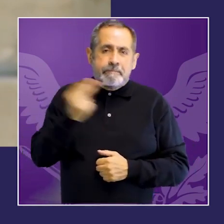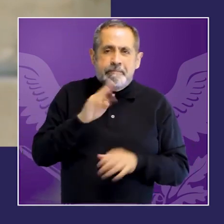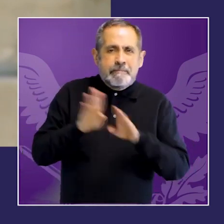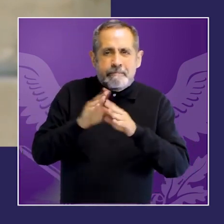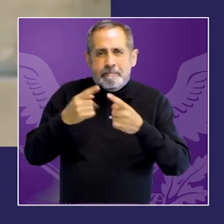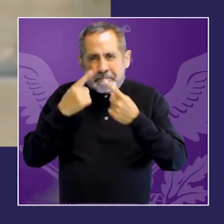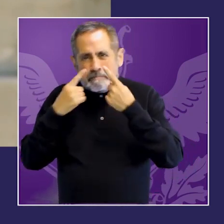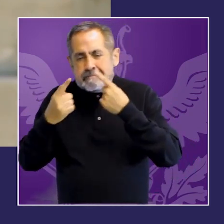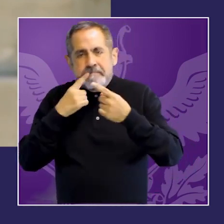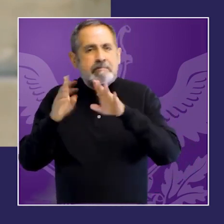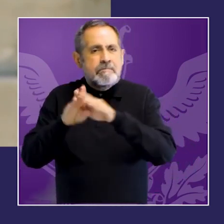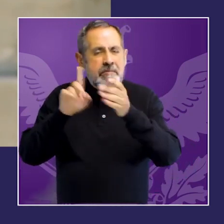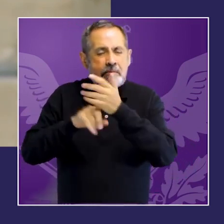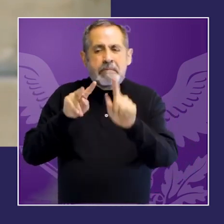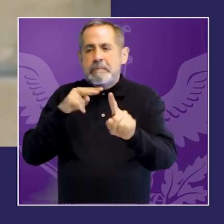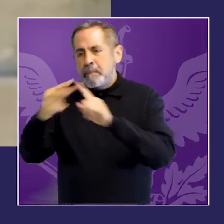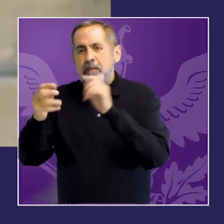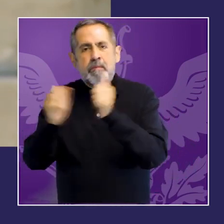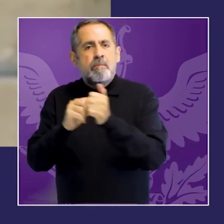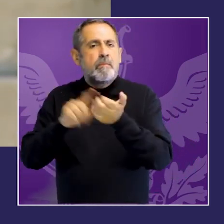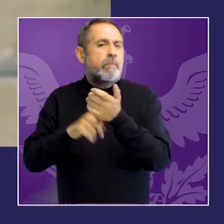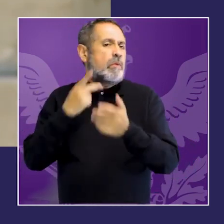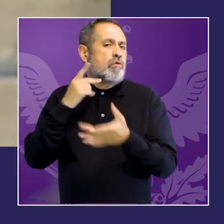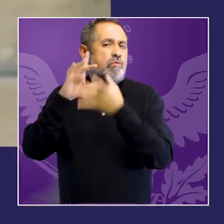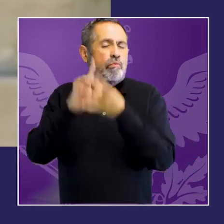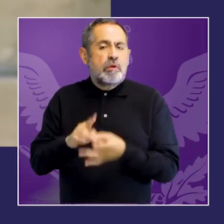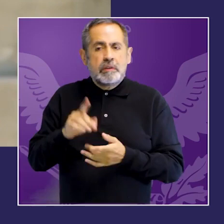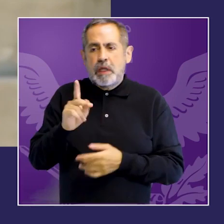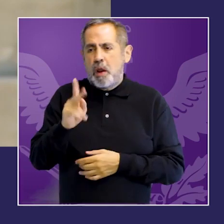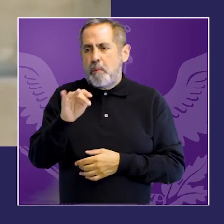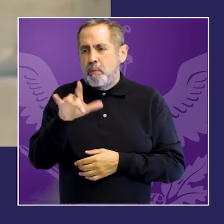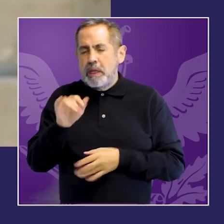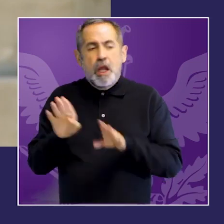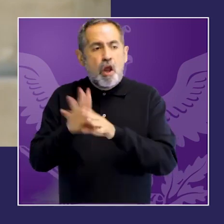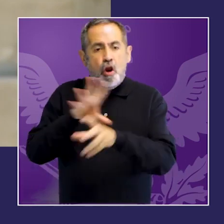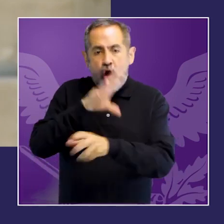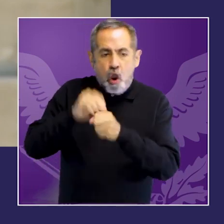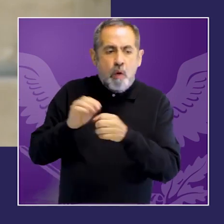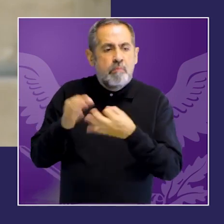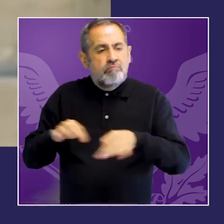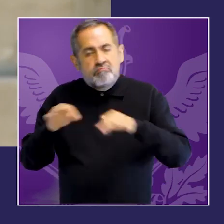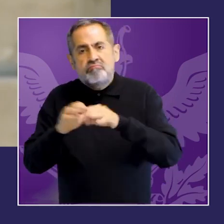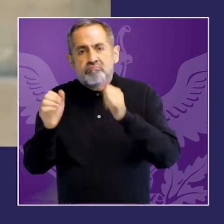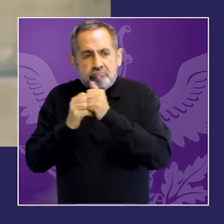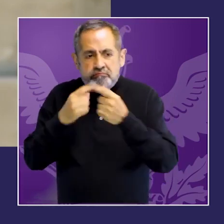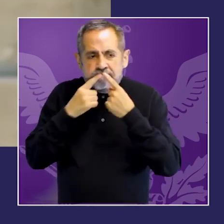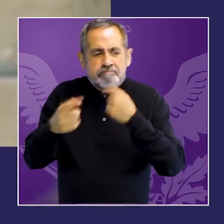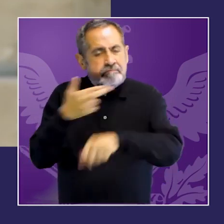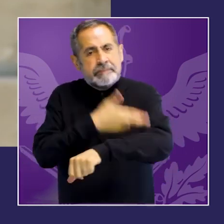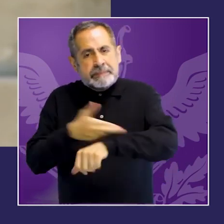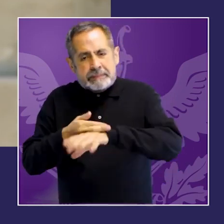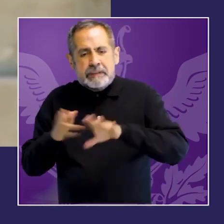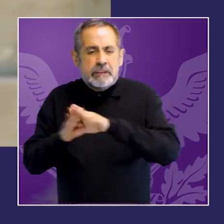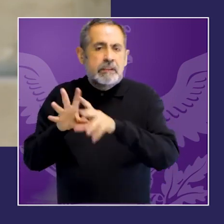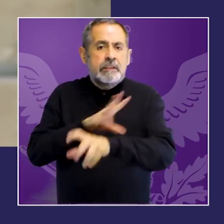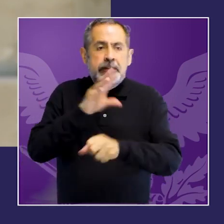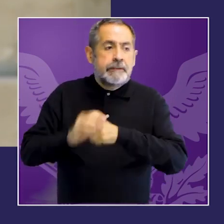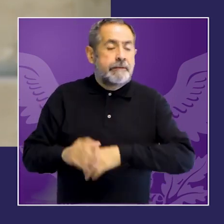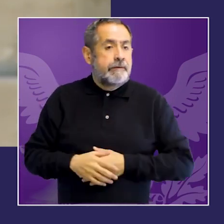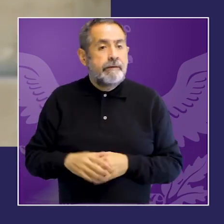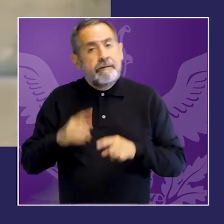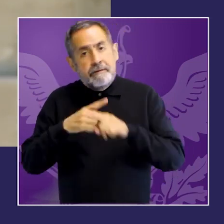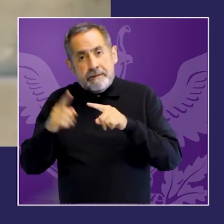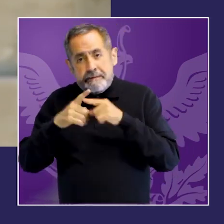de origen migratorio lugar de residencia situación de discapacidad orientación sexual identidad de género son